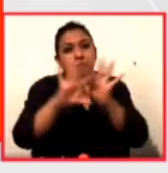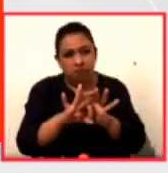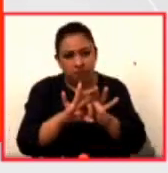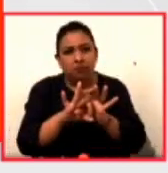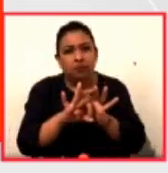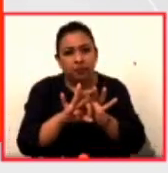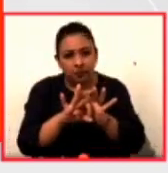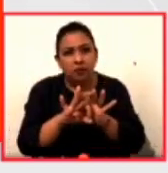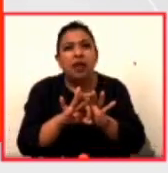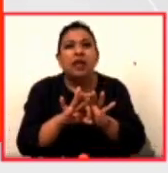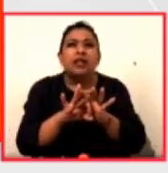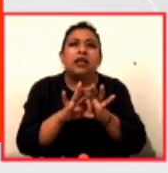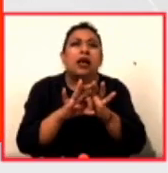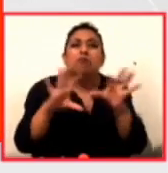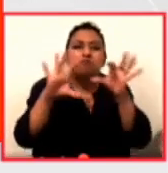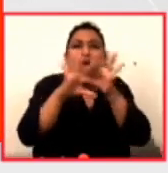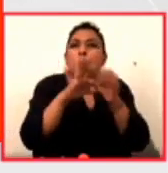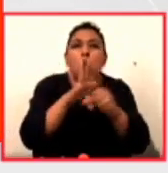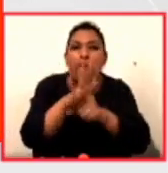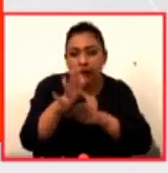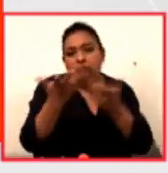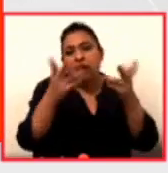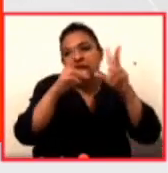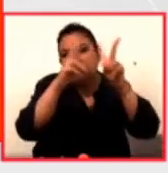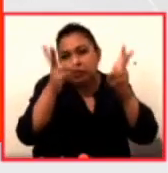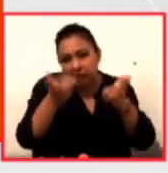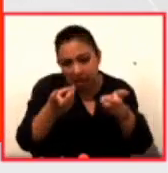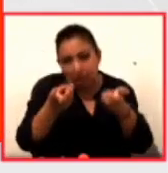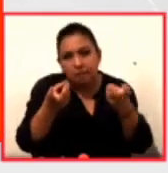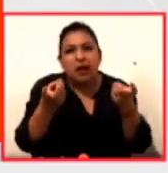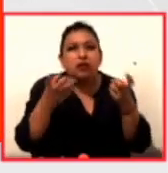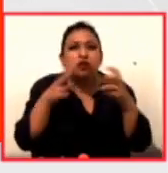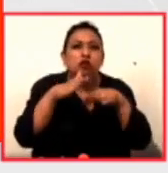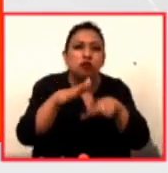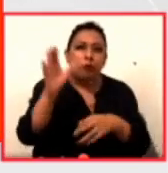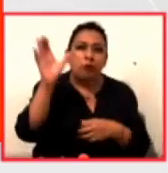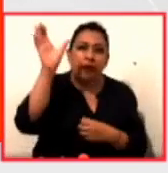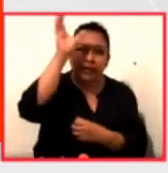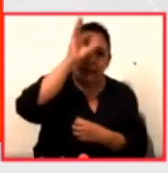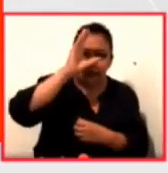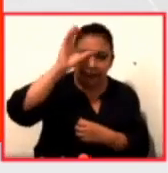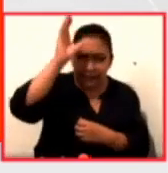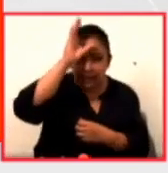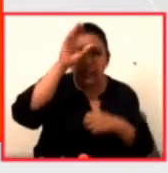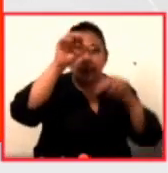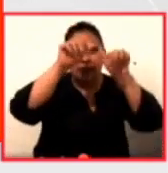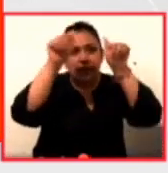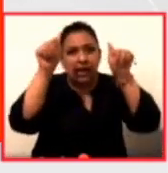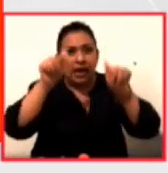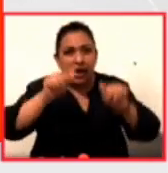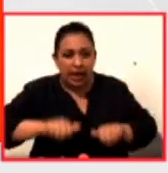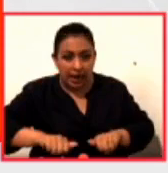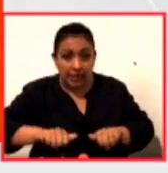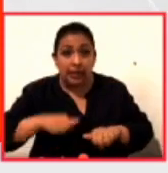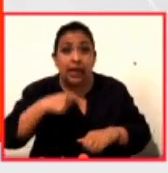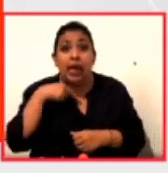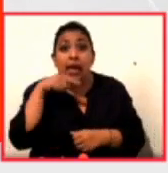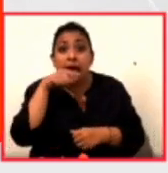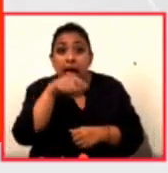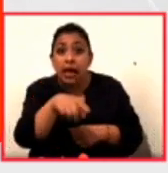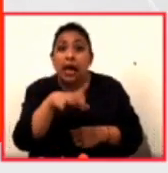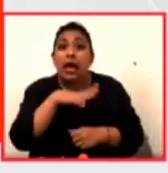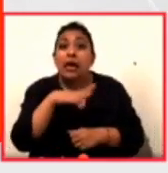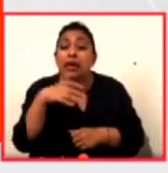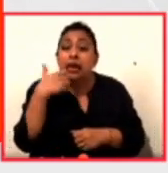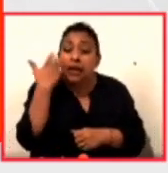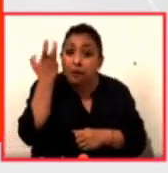temáticas de ciencia y arte, en donde la intención es